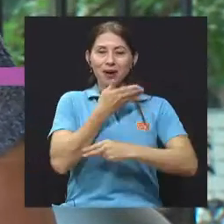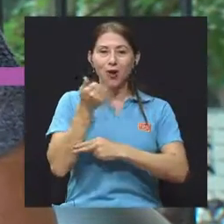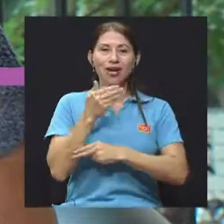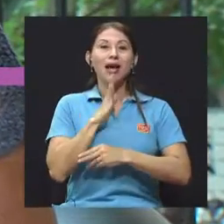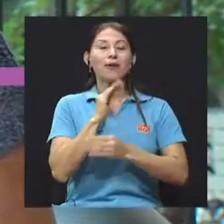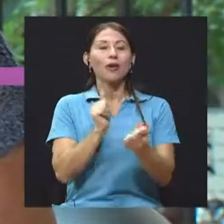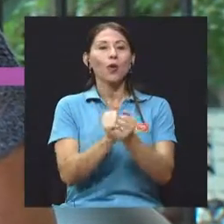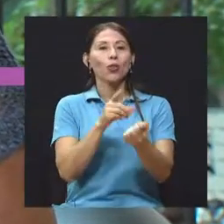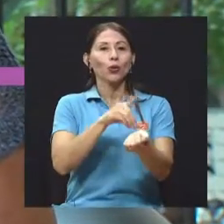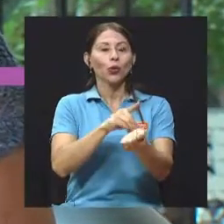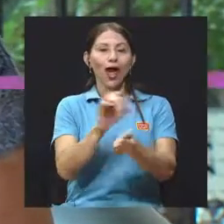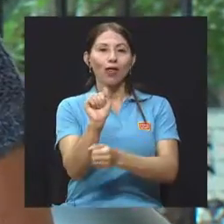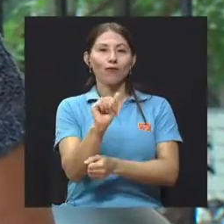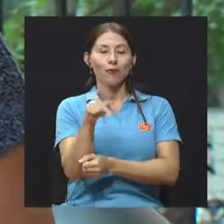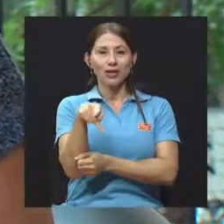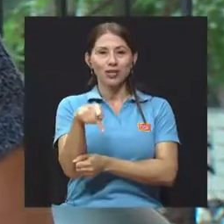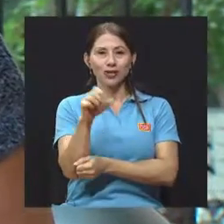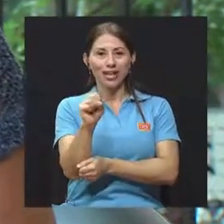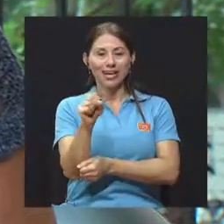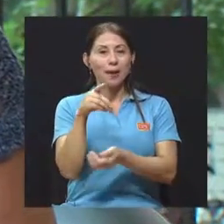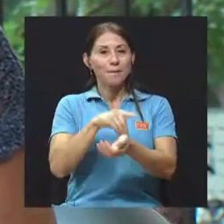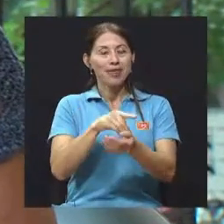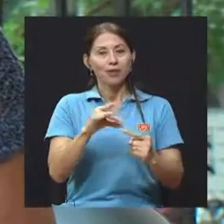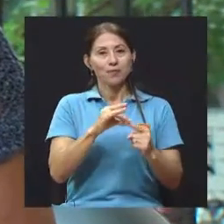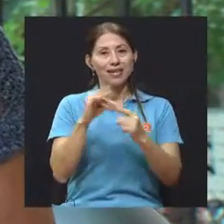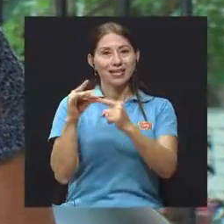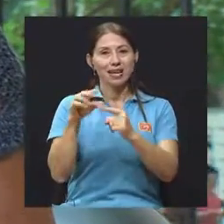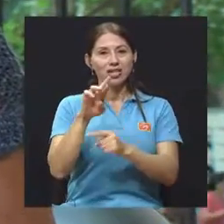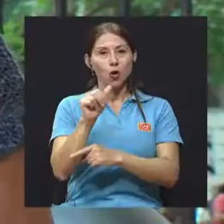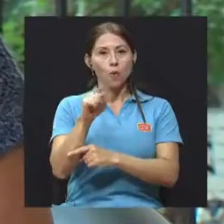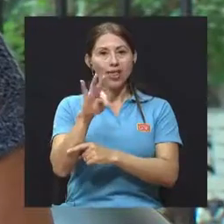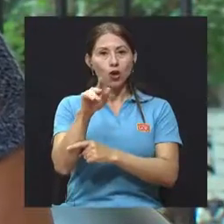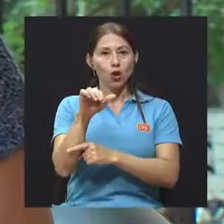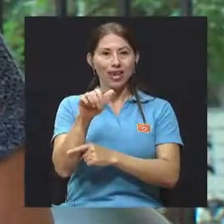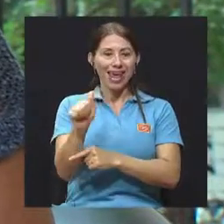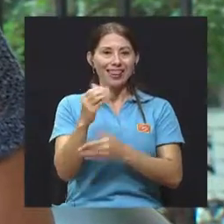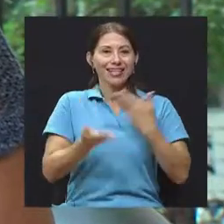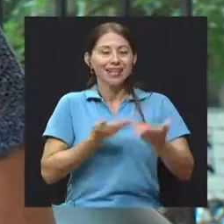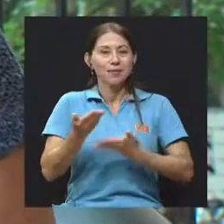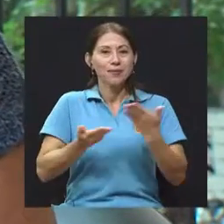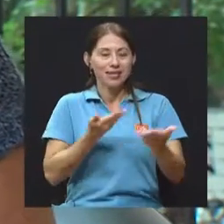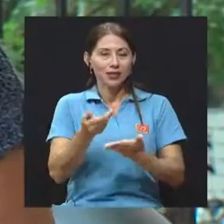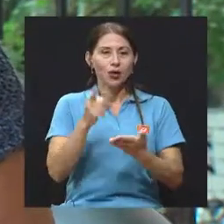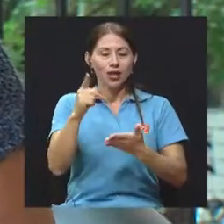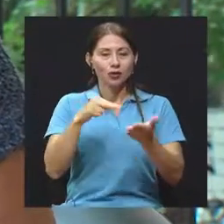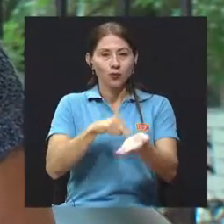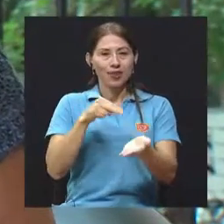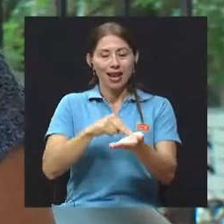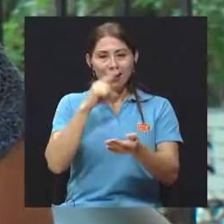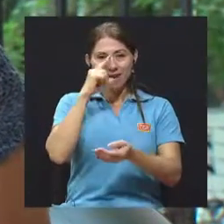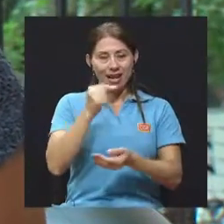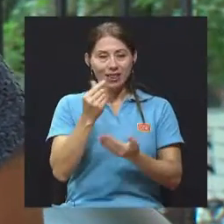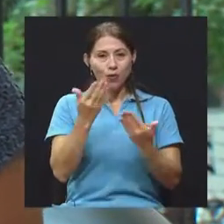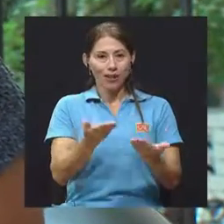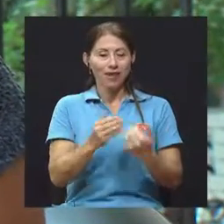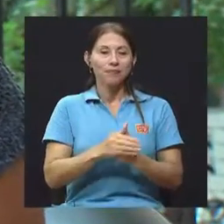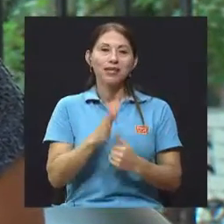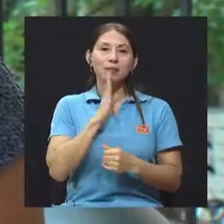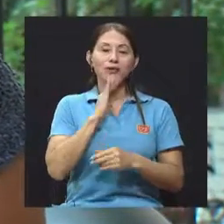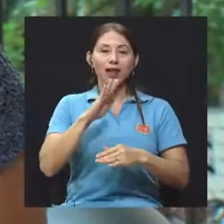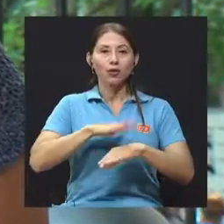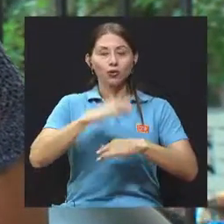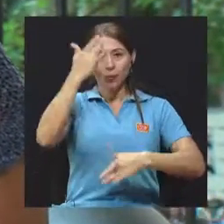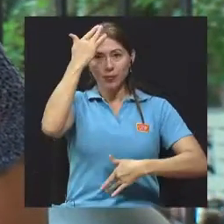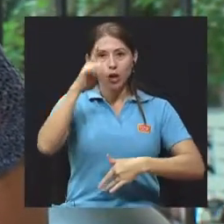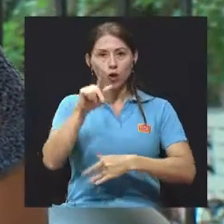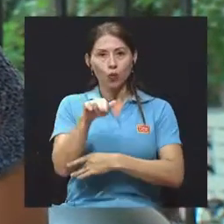conversando con el doctor Adolfo Pacheco Salazar, él es médico especialista en reumatología del servicio de reumatología del hospital Rafael Ángel Calderón